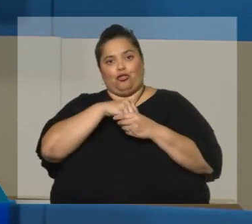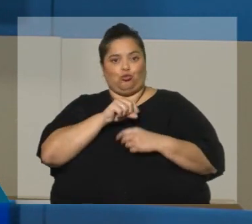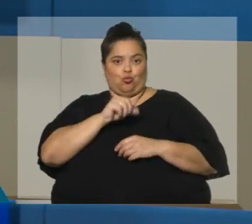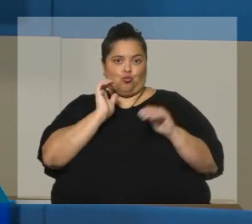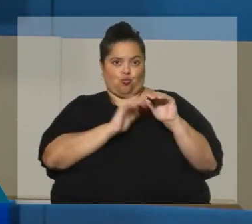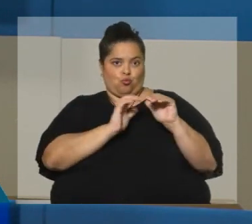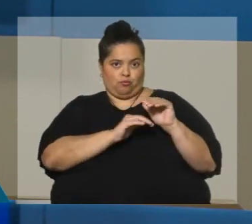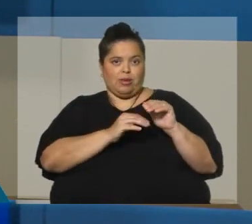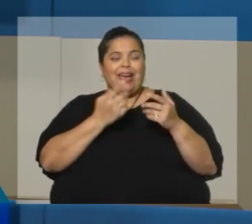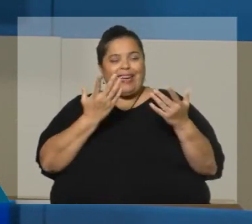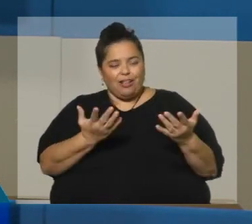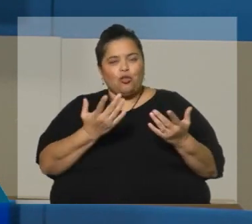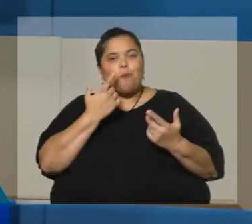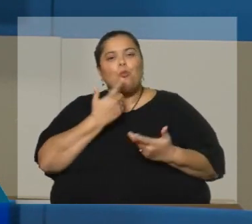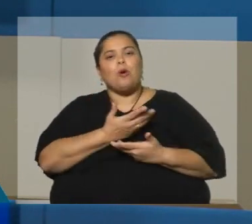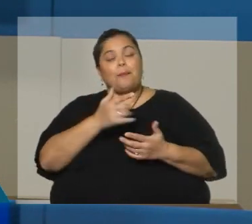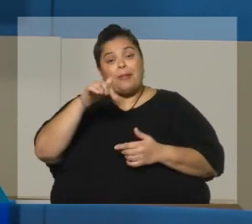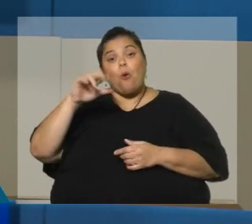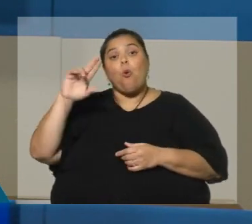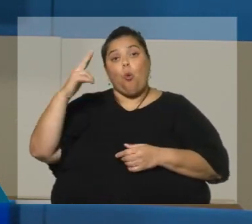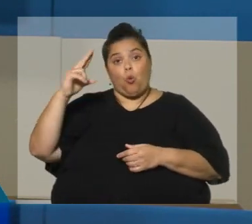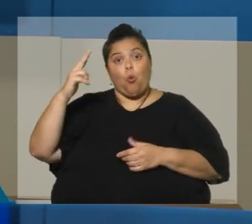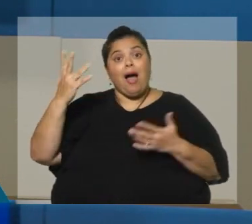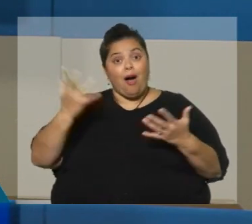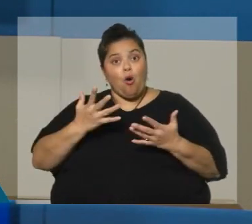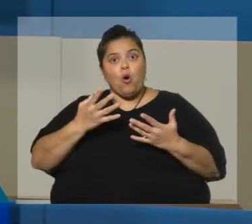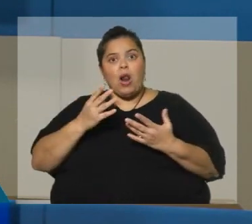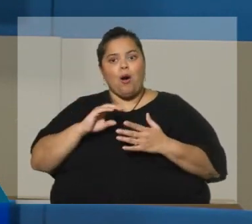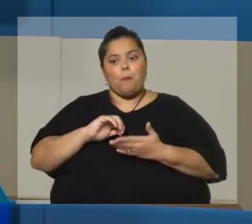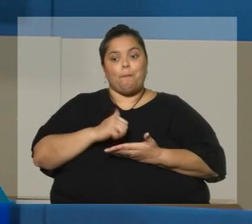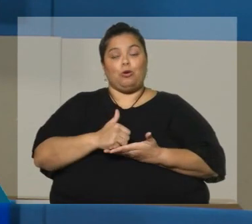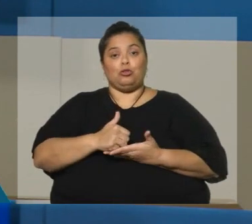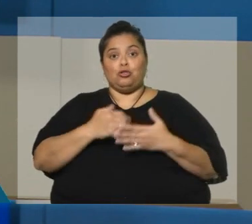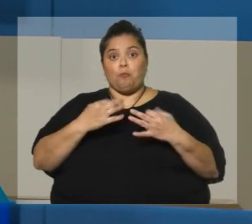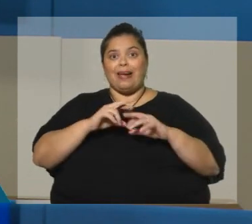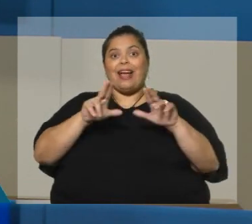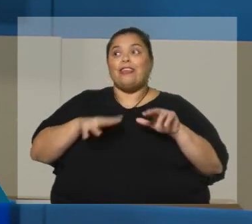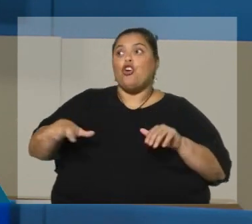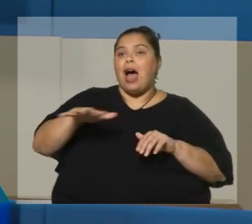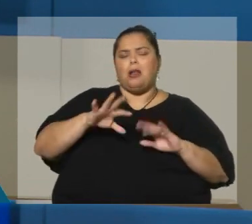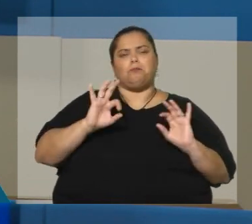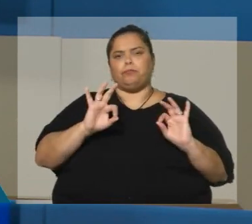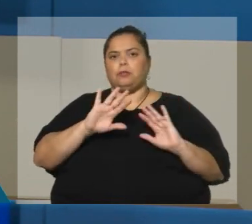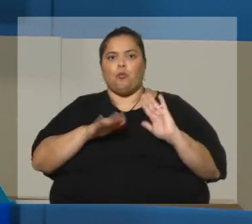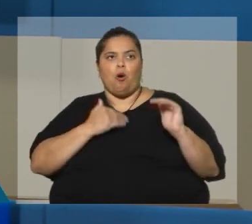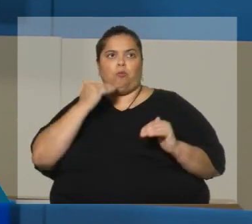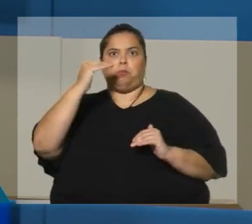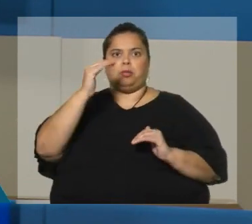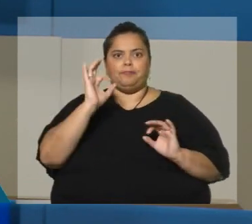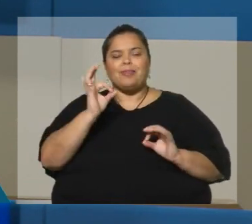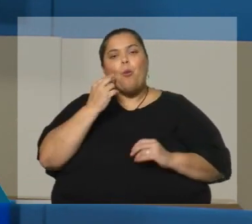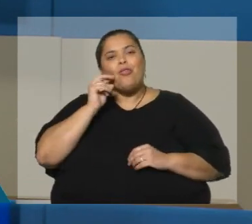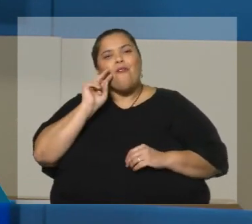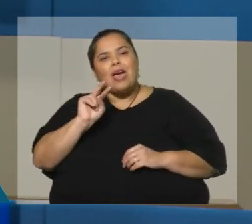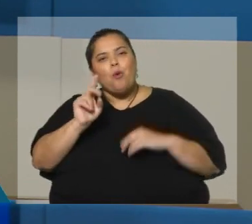Claramente, esto ubica a Uruguay en un lugar muy privilegiado en el contexto regional y cuando vemos países